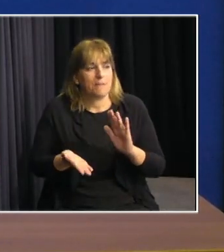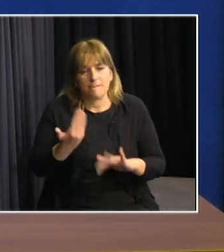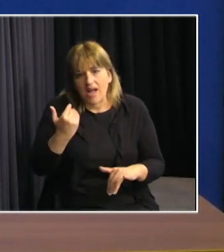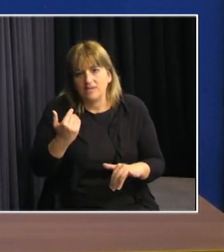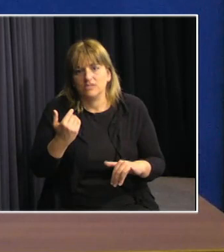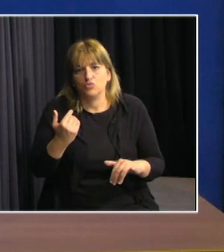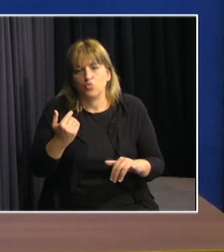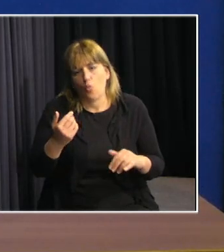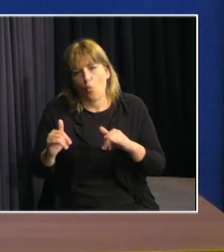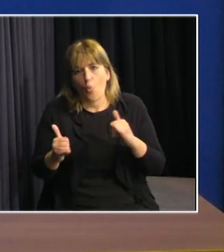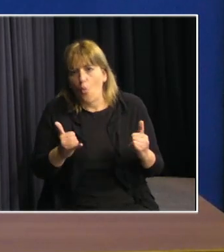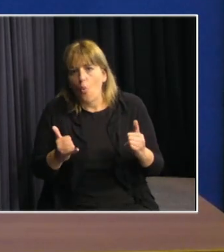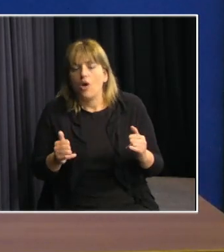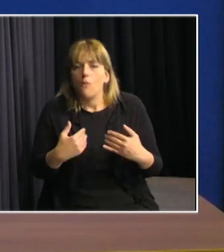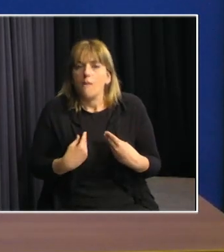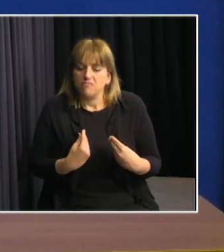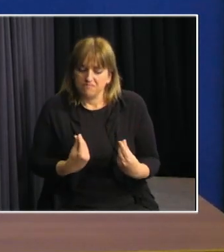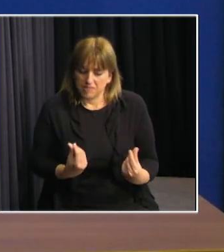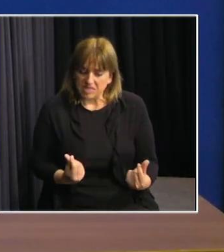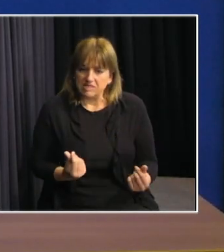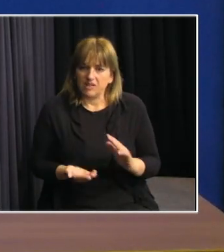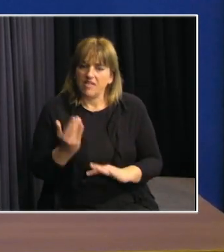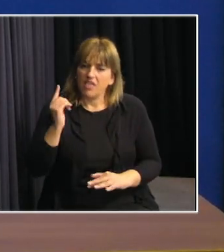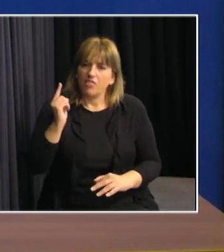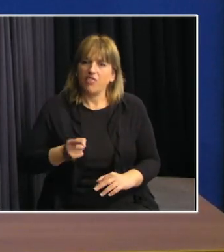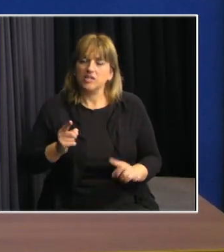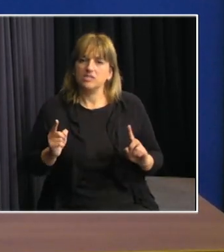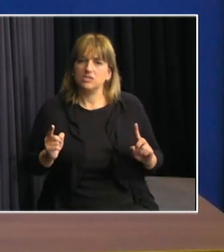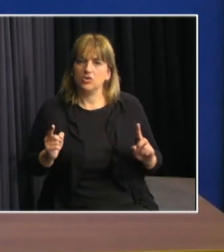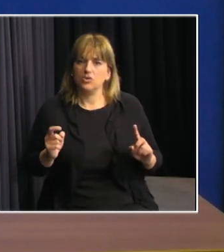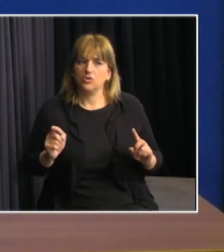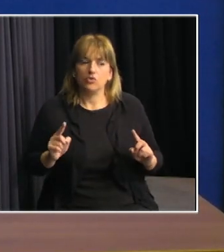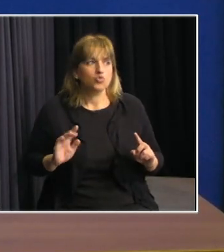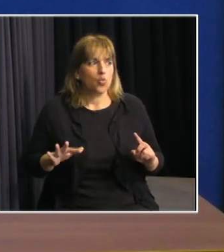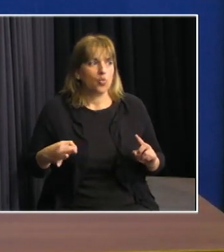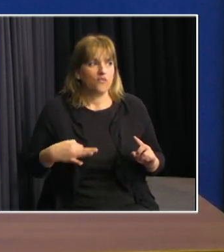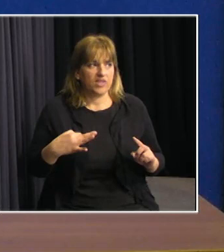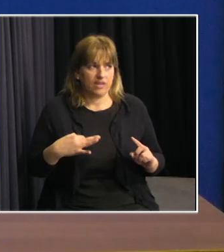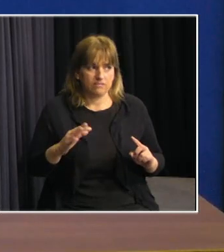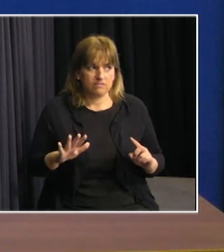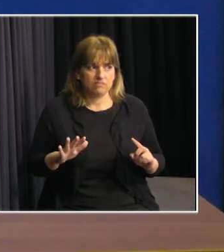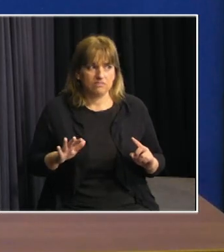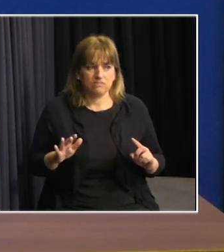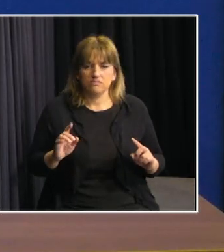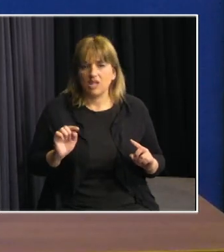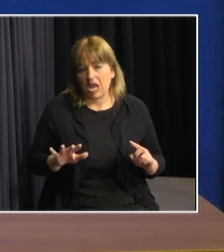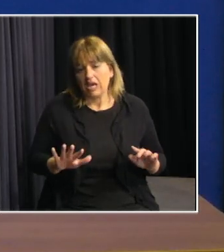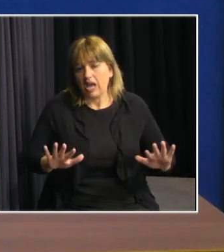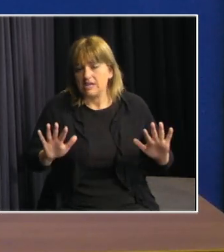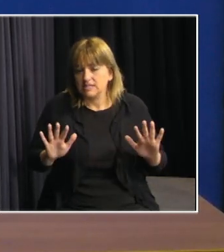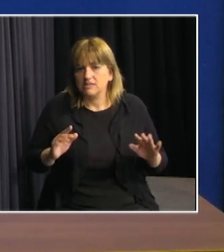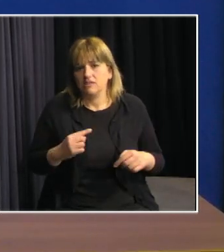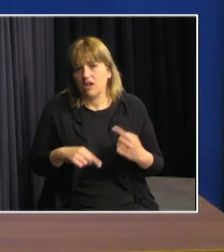sensibilizarse y tomar decisiones con su propia vida. A veces este tipo de